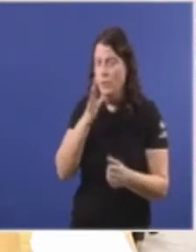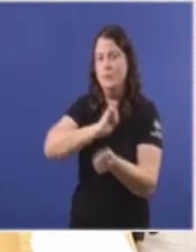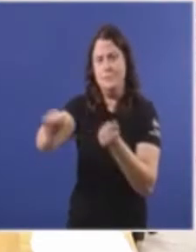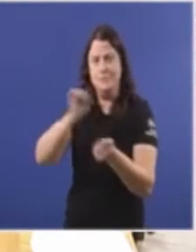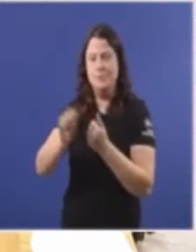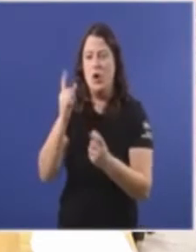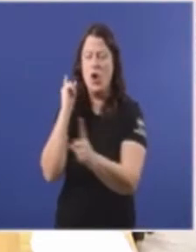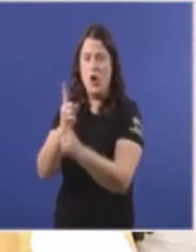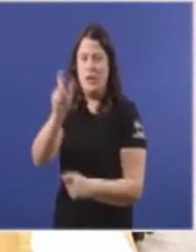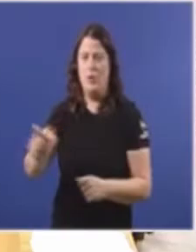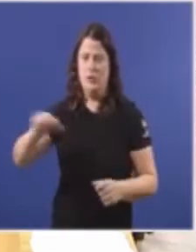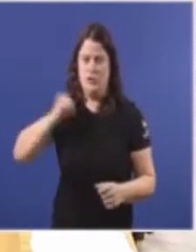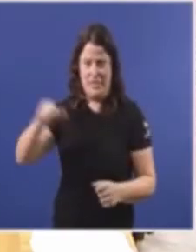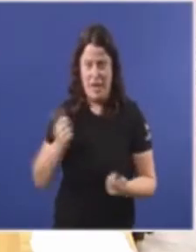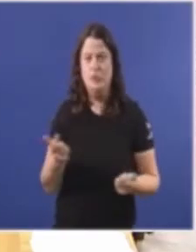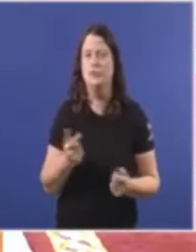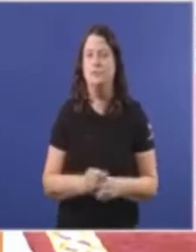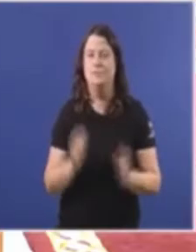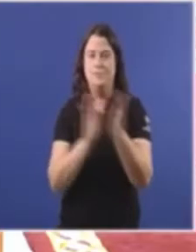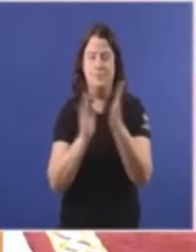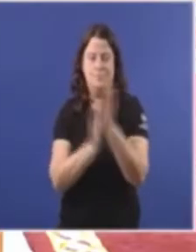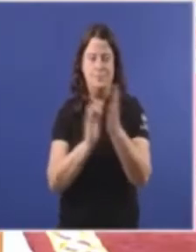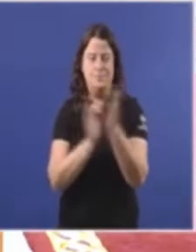xinecólogos E menos representantes Terminou o seu tempo Gracias